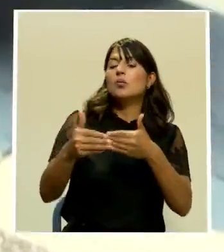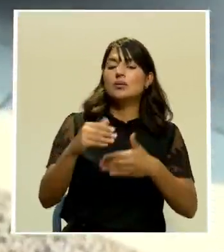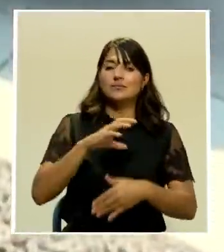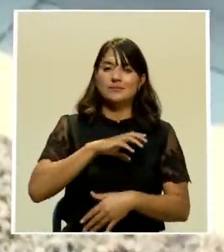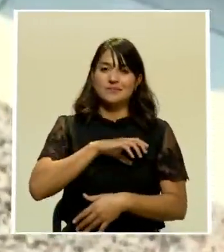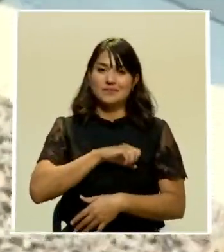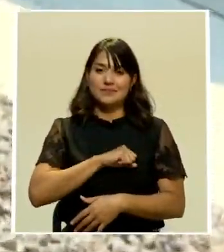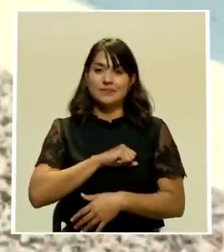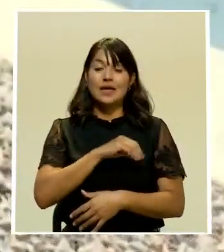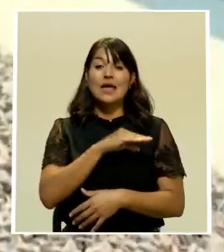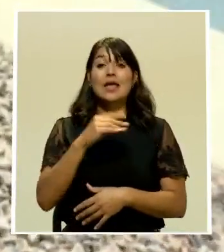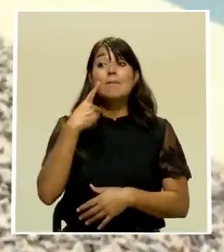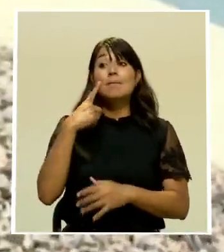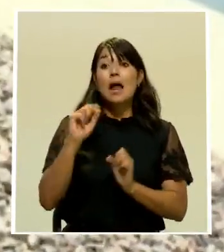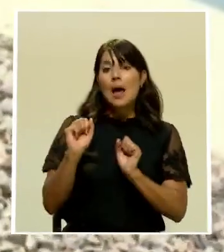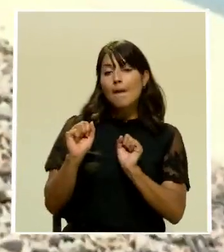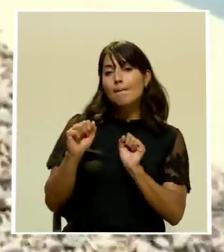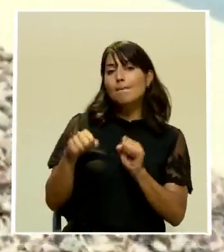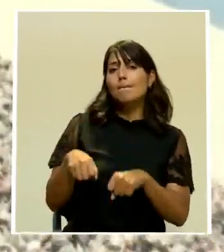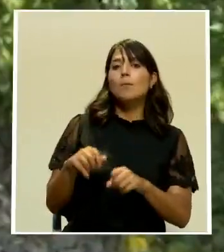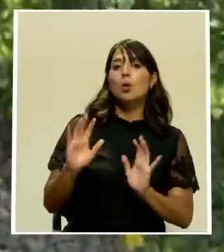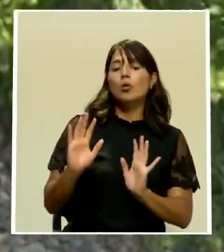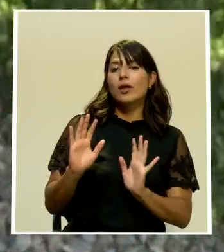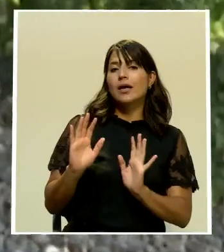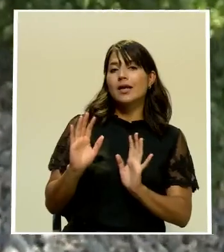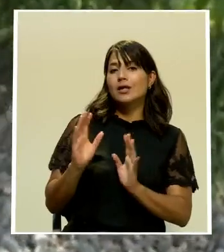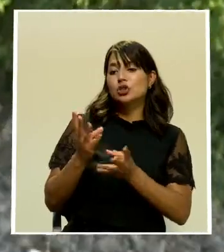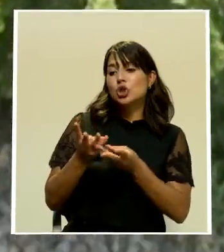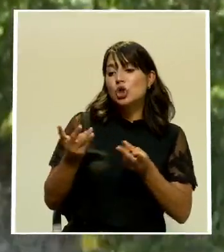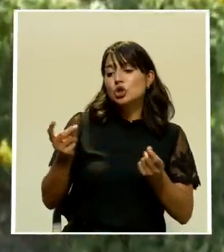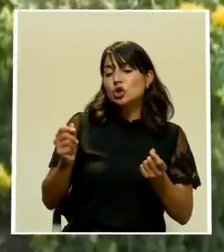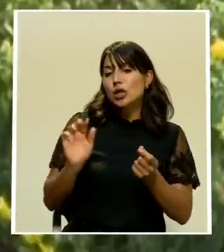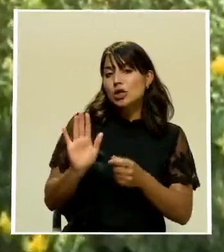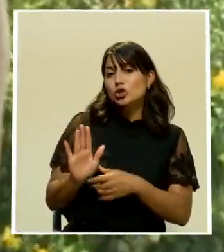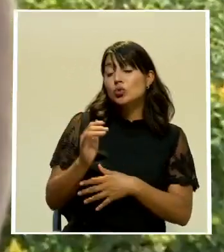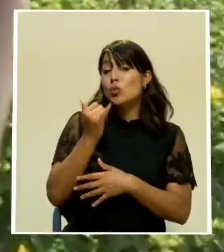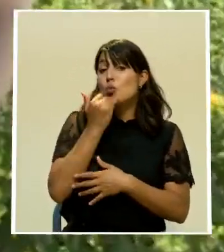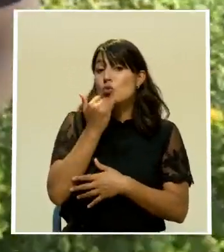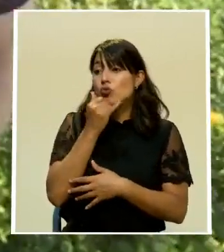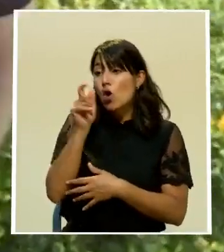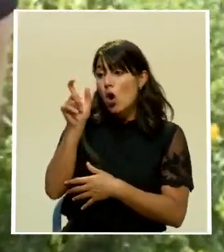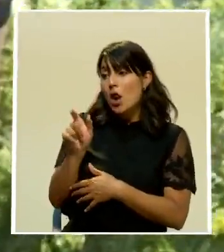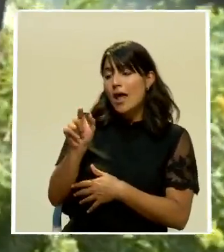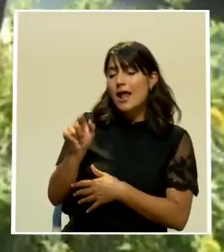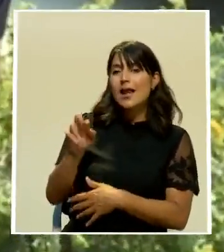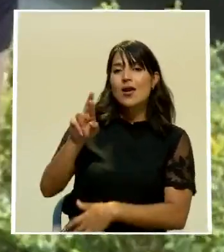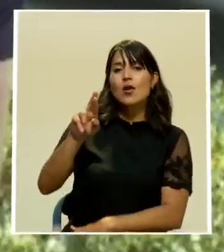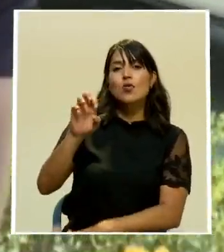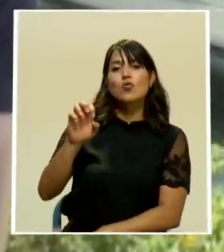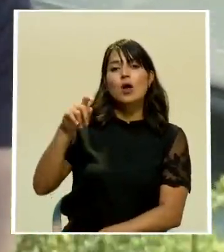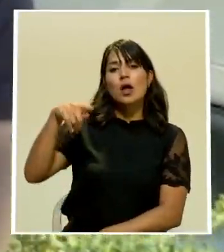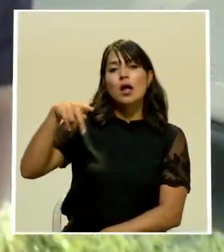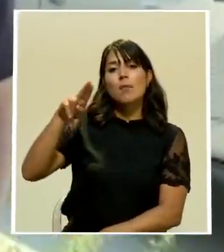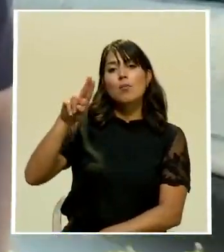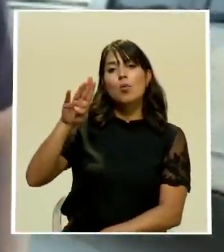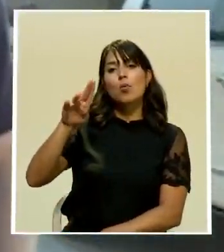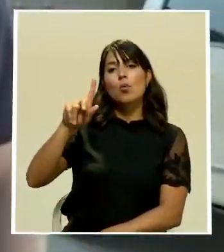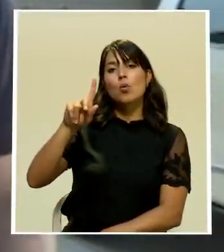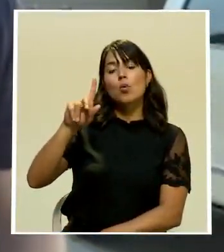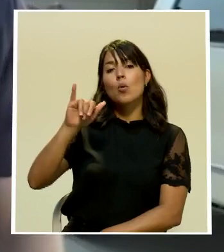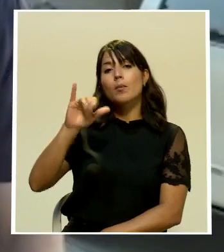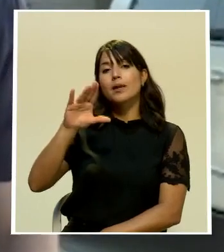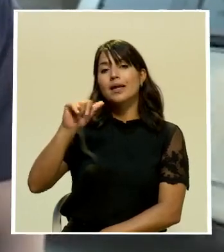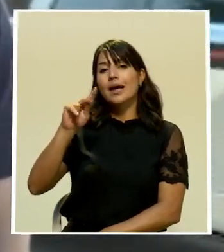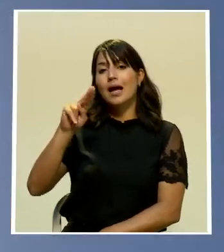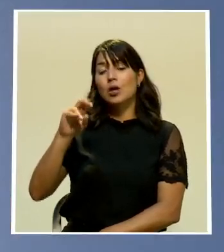y para enmendar lo que considera que fue un error este republicano de toda la vida que vive en Arizona apoya ahora al demócrata